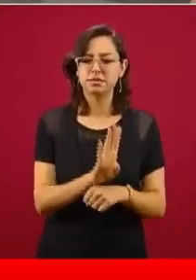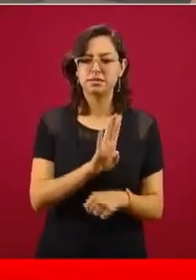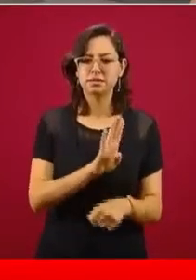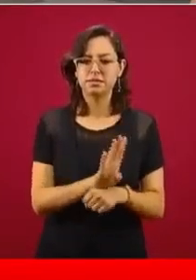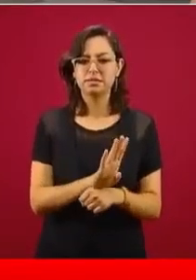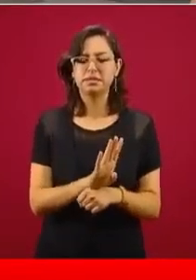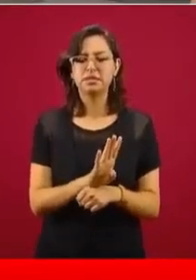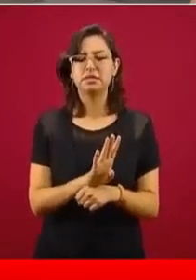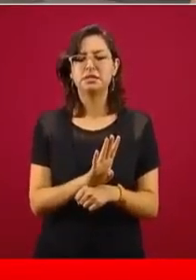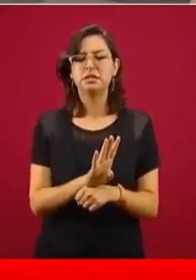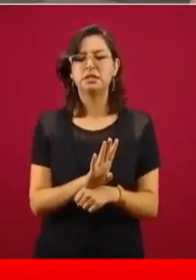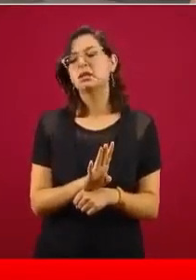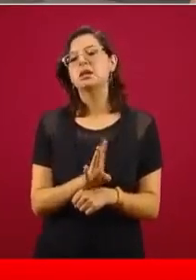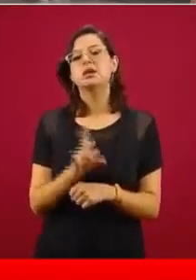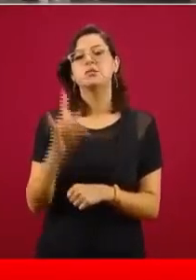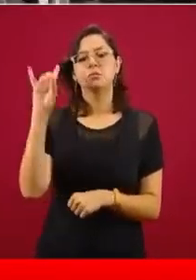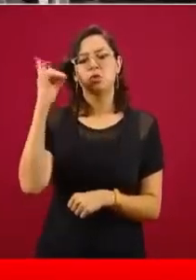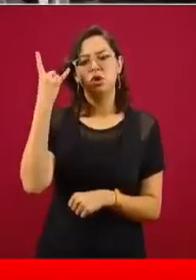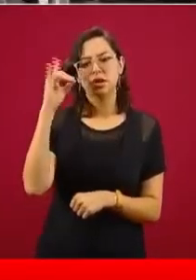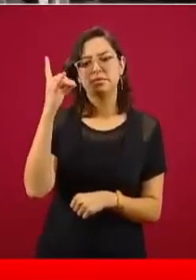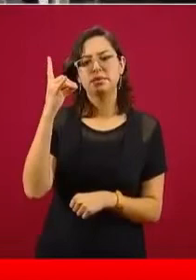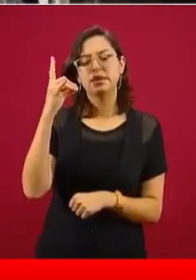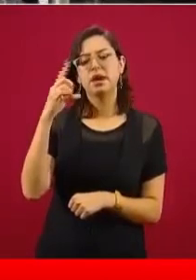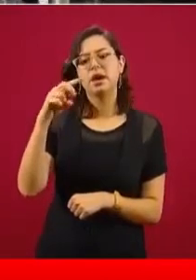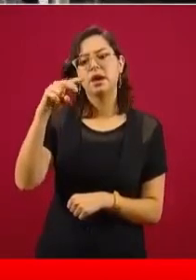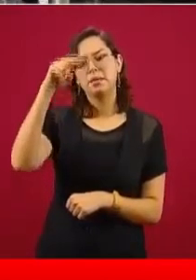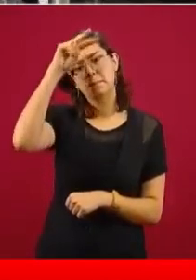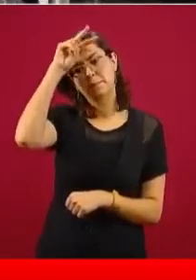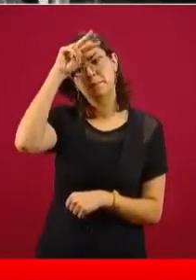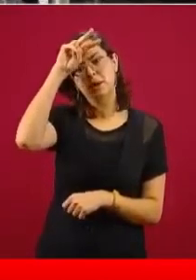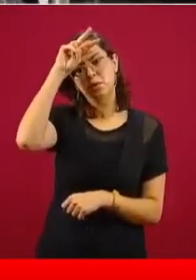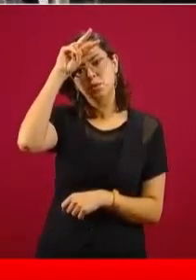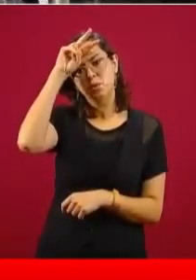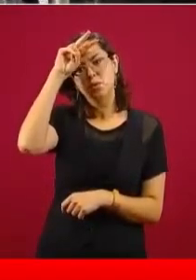de Bolivia y Perú, de Turquía vía Canadá.